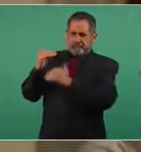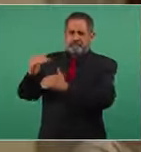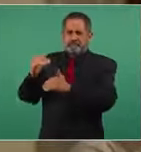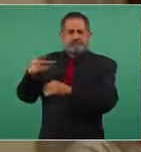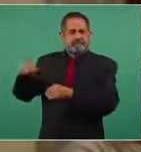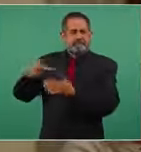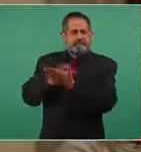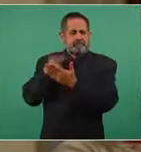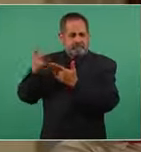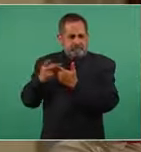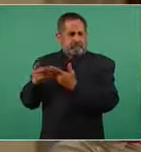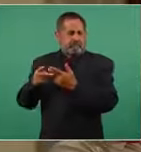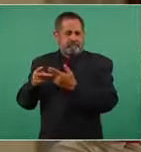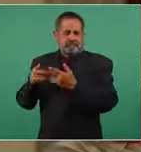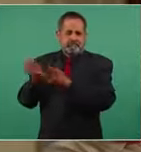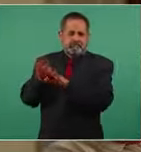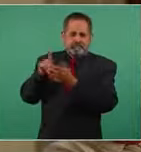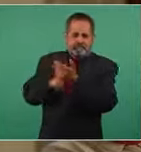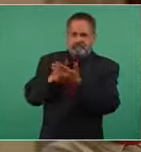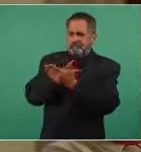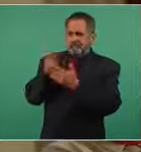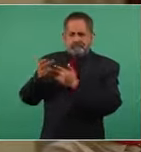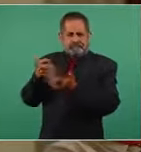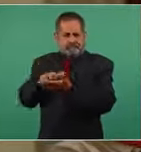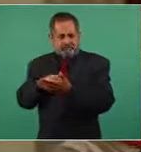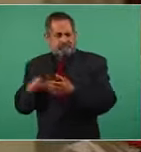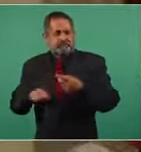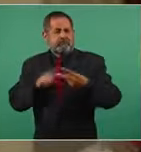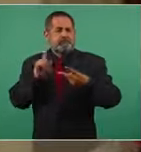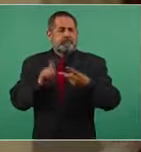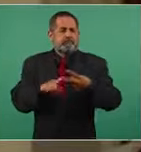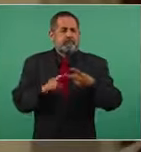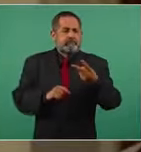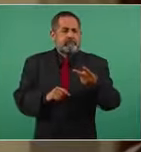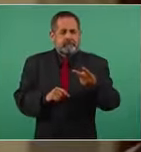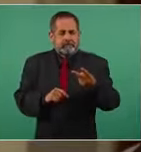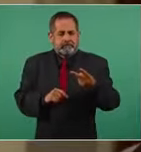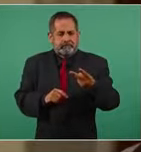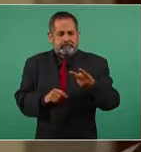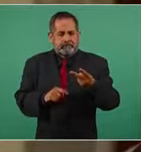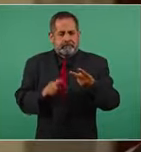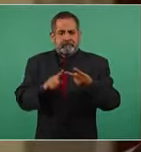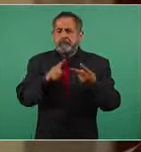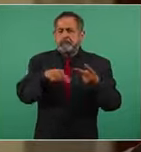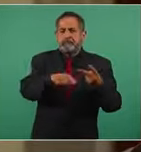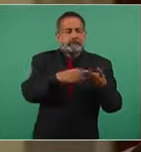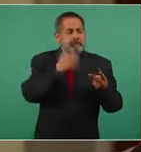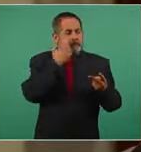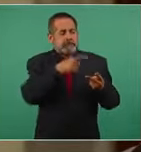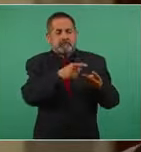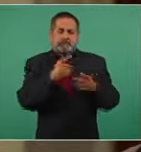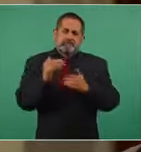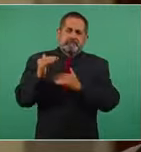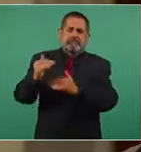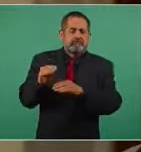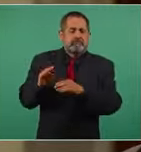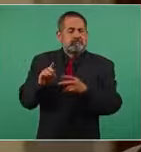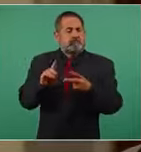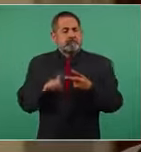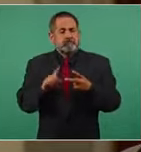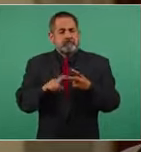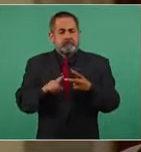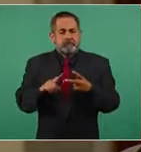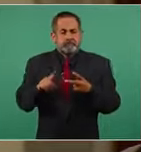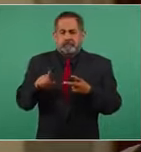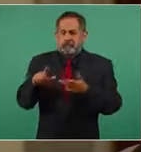programas sociales y también el programa de austeridad la segunda es que ellos buscarían frenar a toda costa